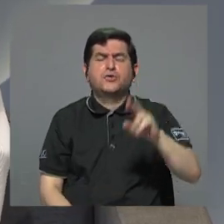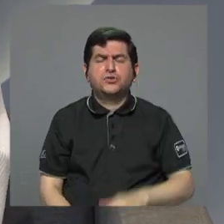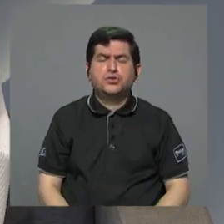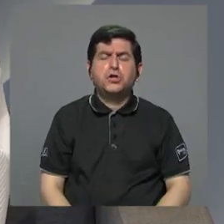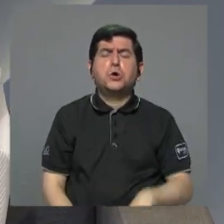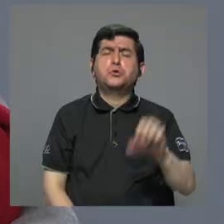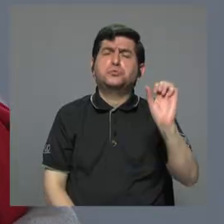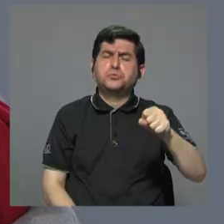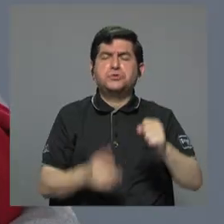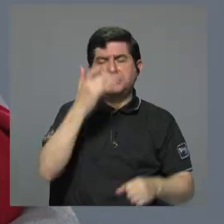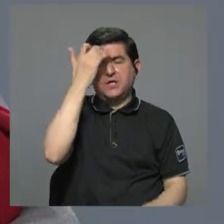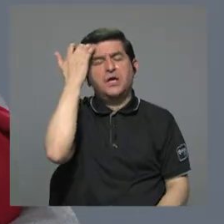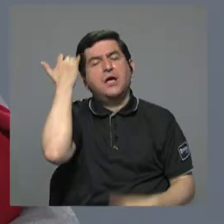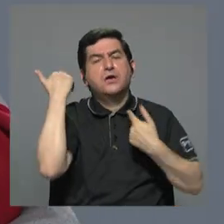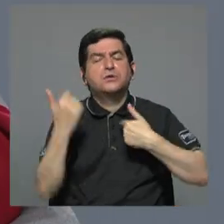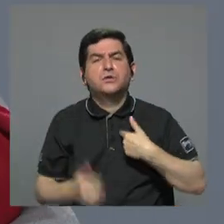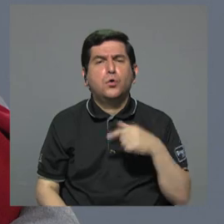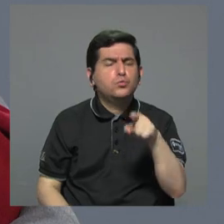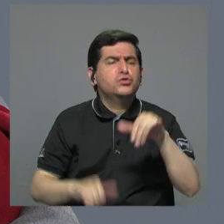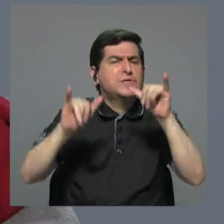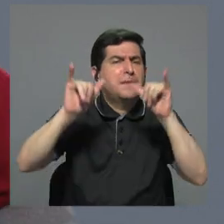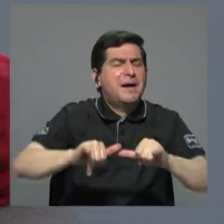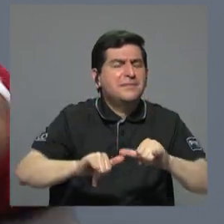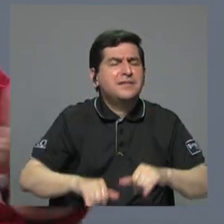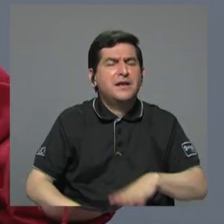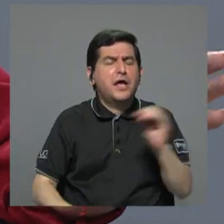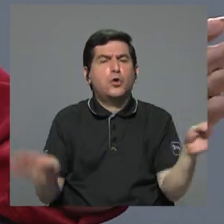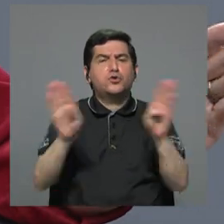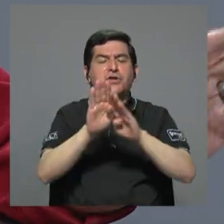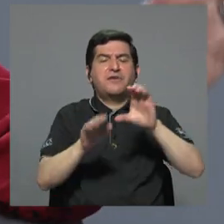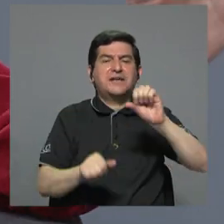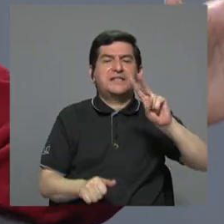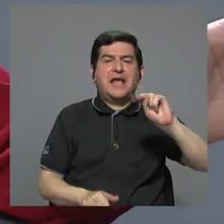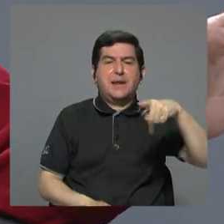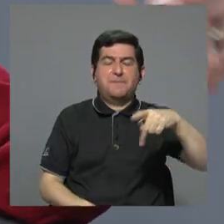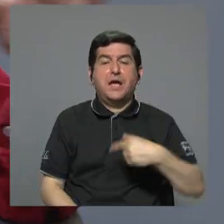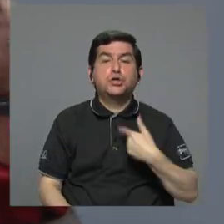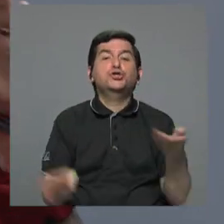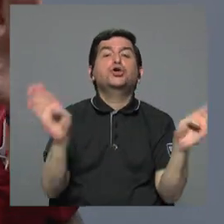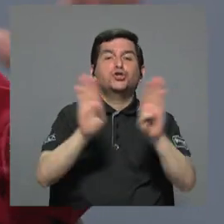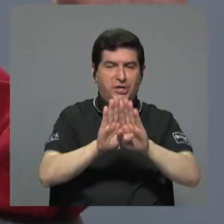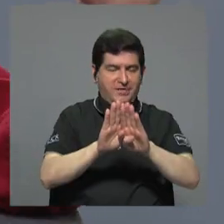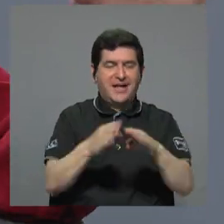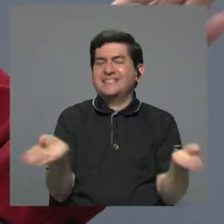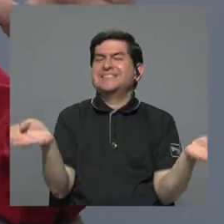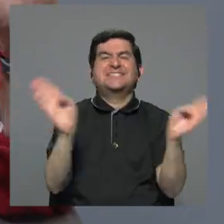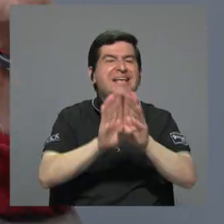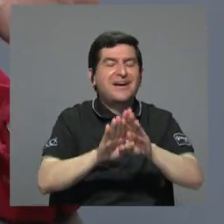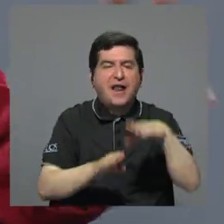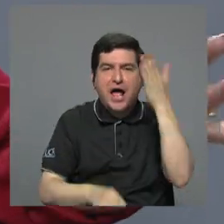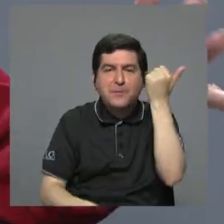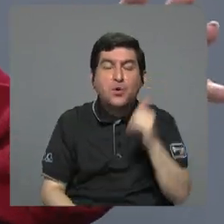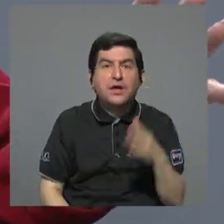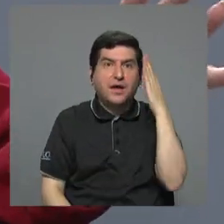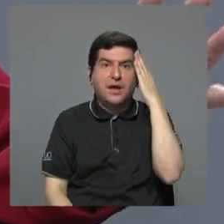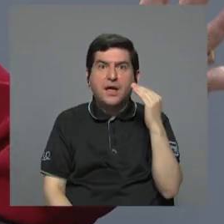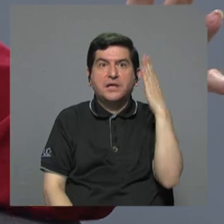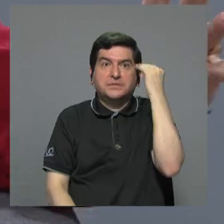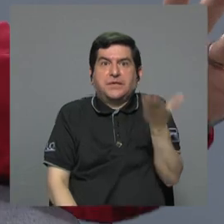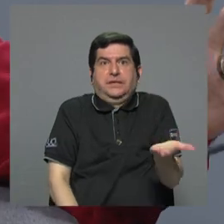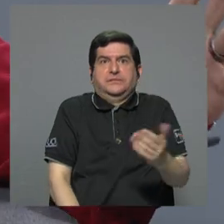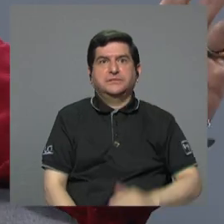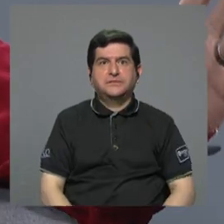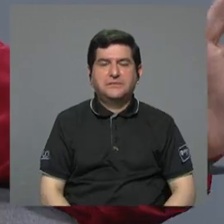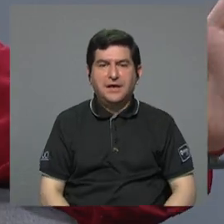estoy de acuerdo ¿Usted cerraría o mantendría el CNP? Lo cierro, lo cierro, yo lo cierro, ¿por qué? Por la experiencia, es que,